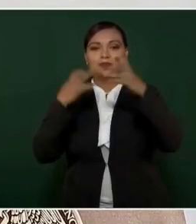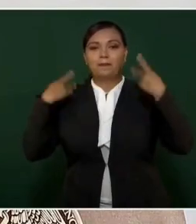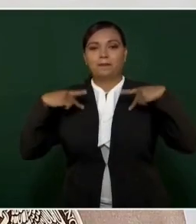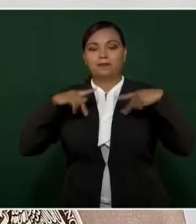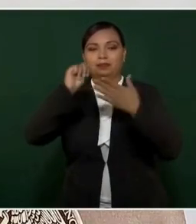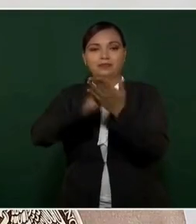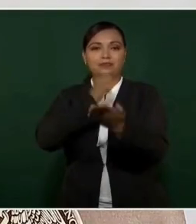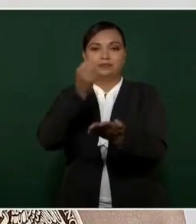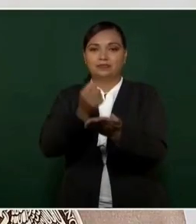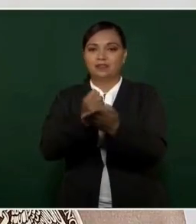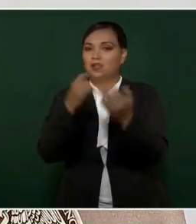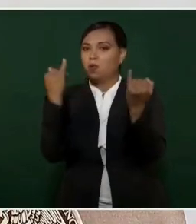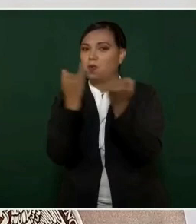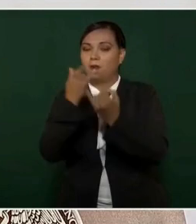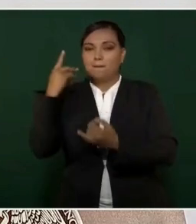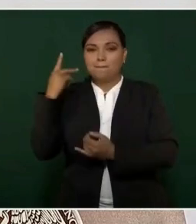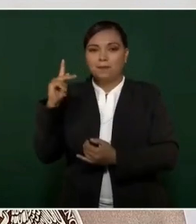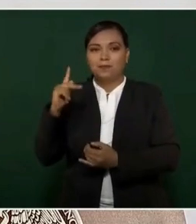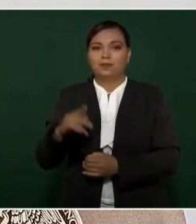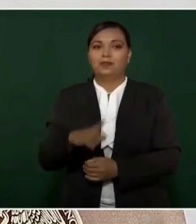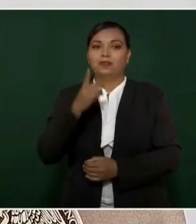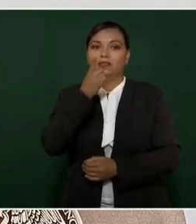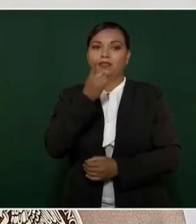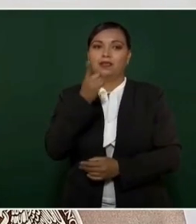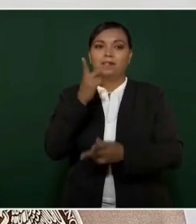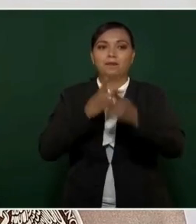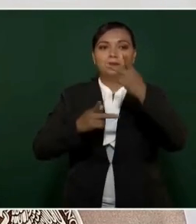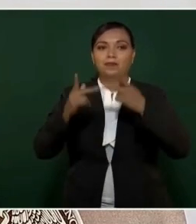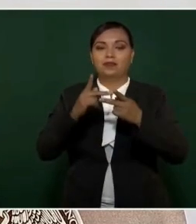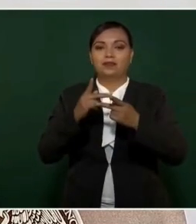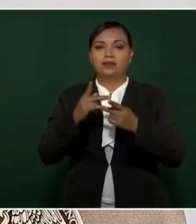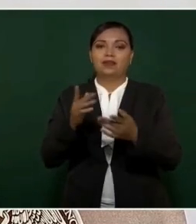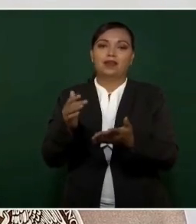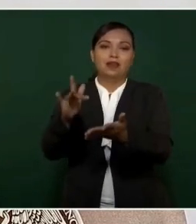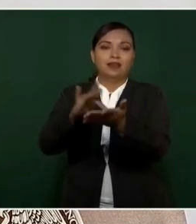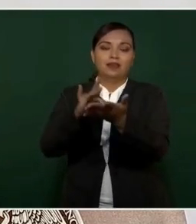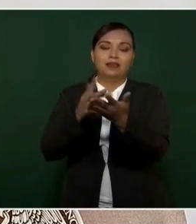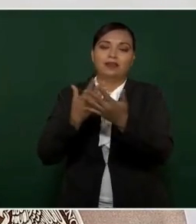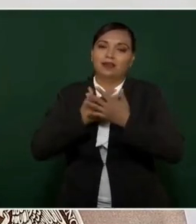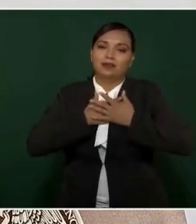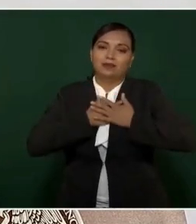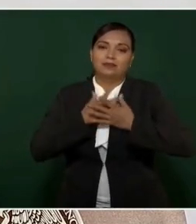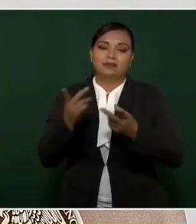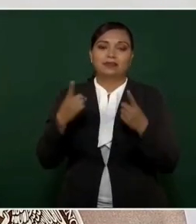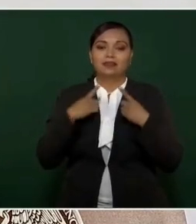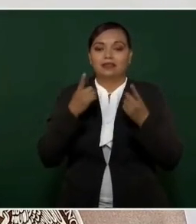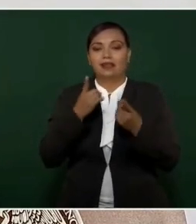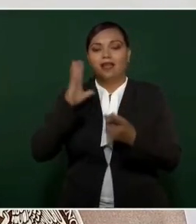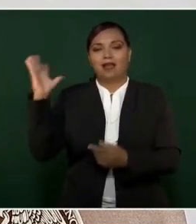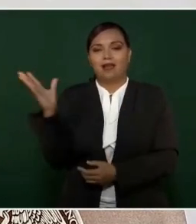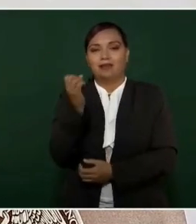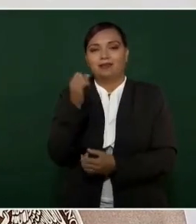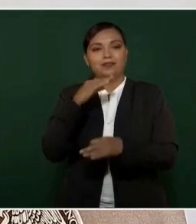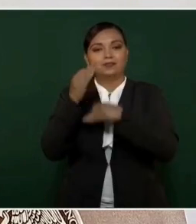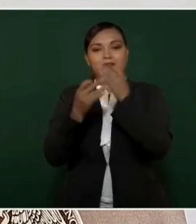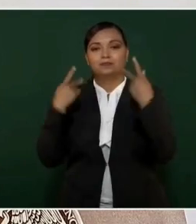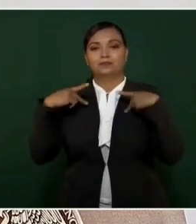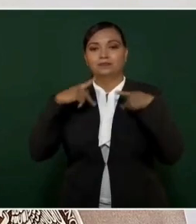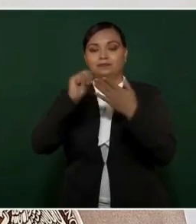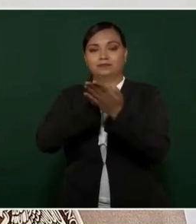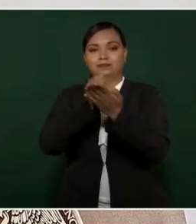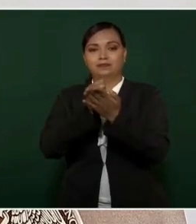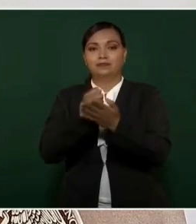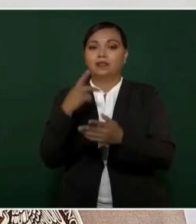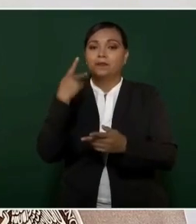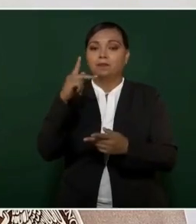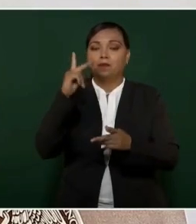de Tamaulipas y del mío propio, la hospitalidad y el afecto que usted ha ganado entre nosotros. Su